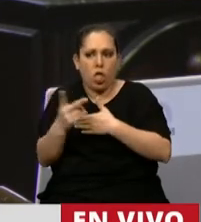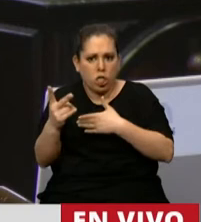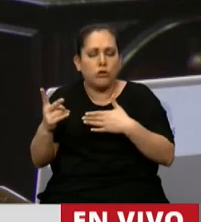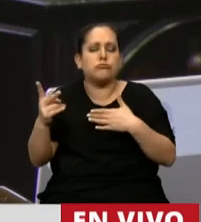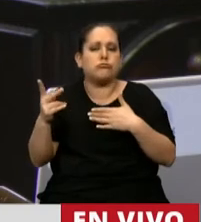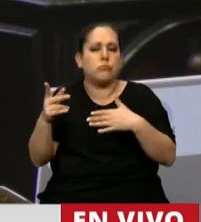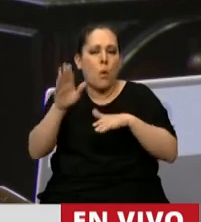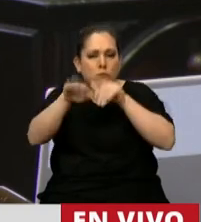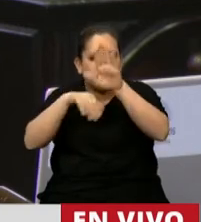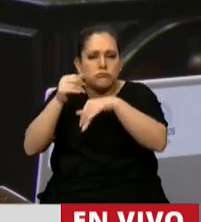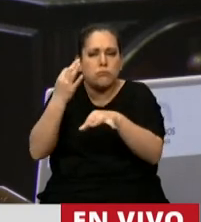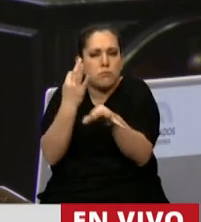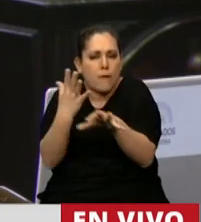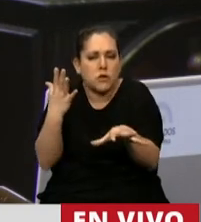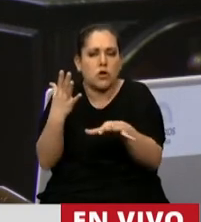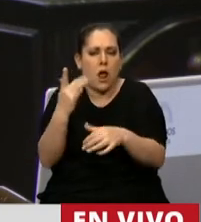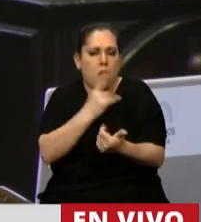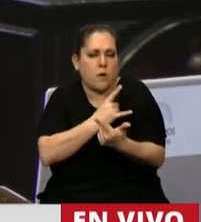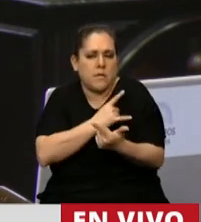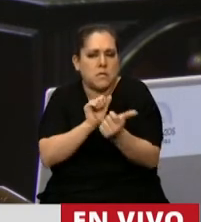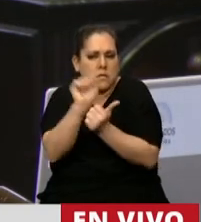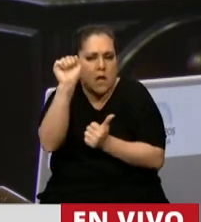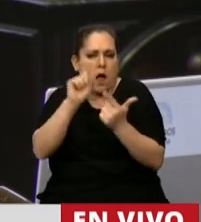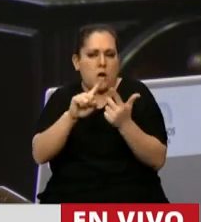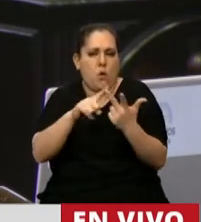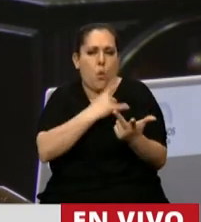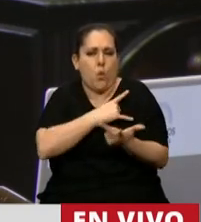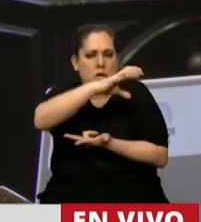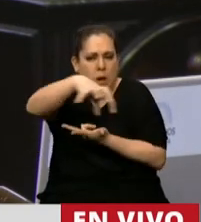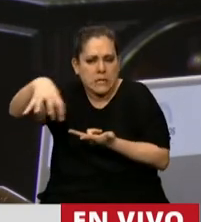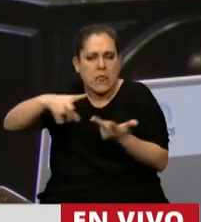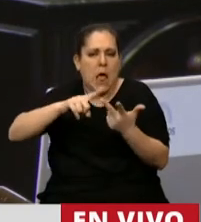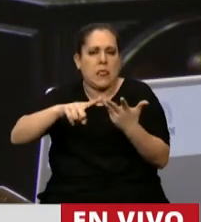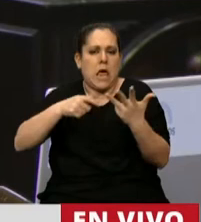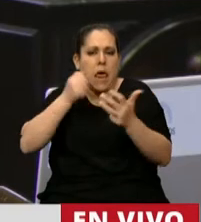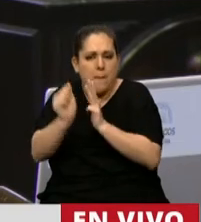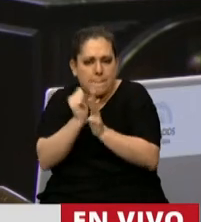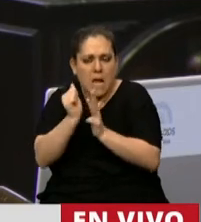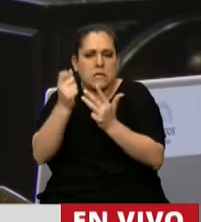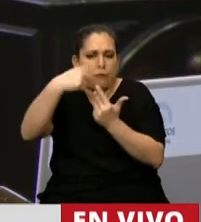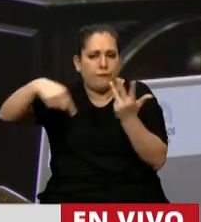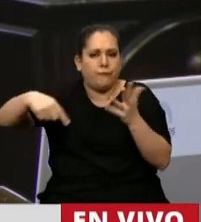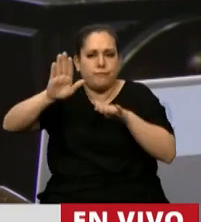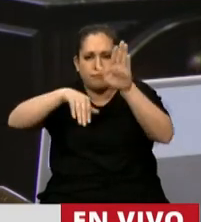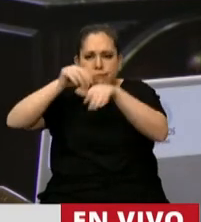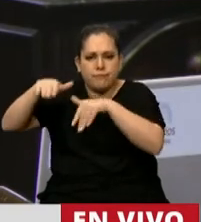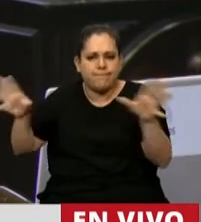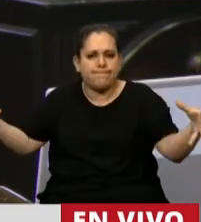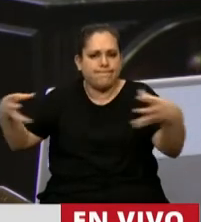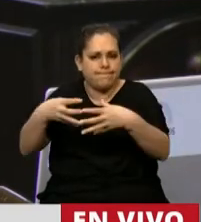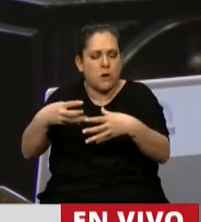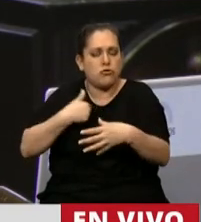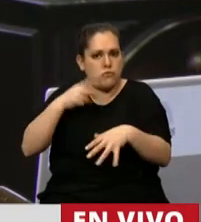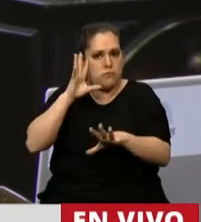profesionales, académicos, universidades, empresas y gobierno. Recuerdo muy claramente